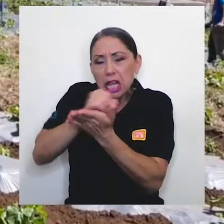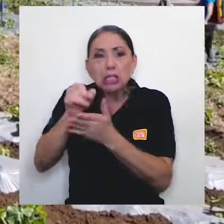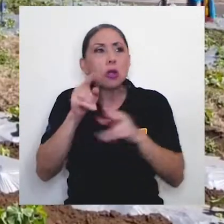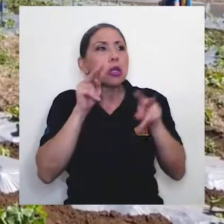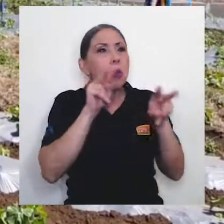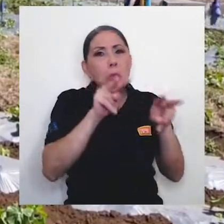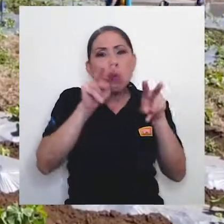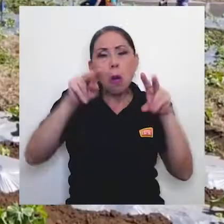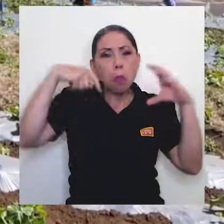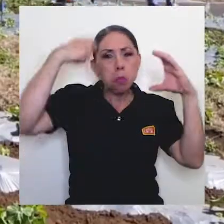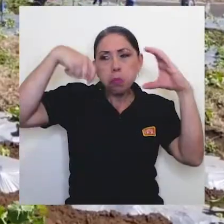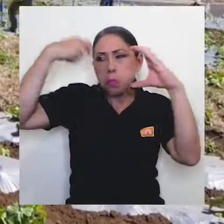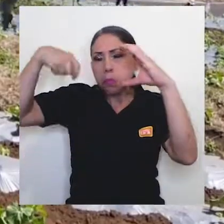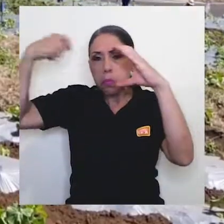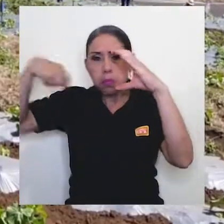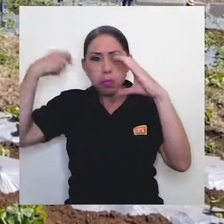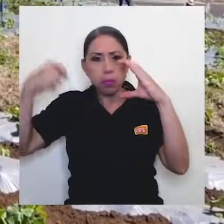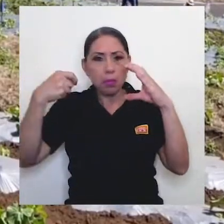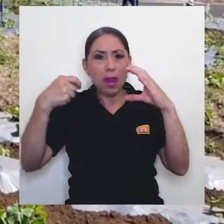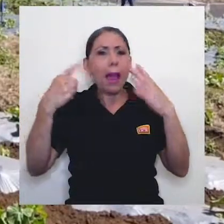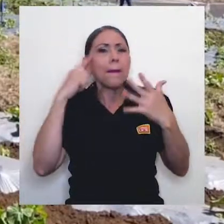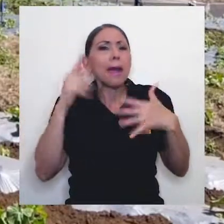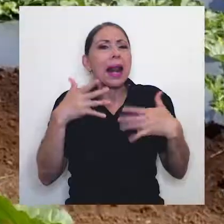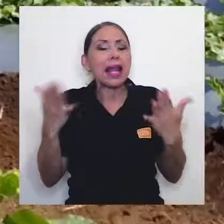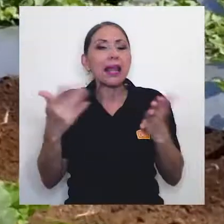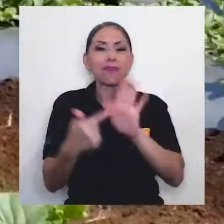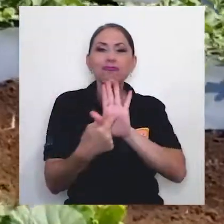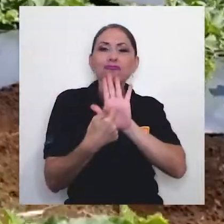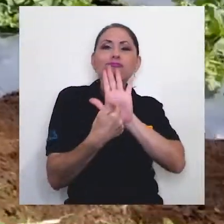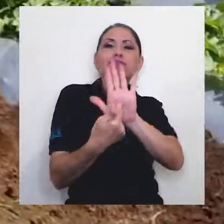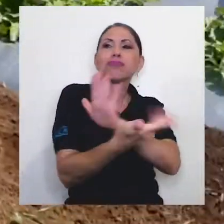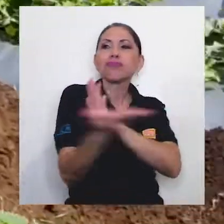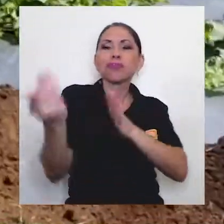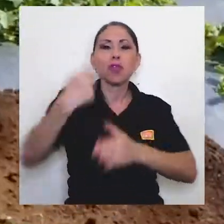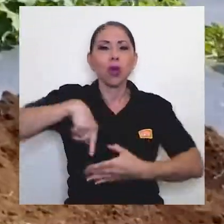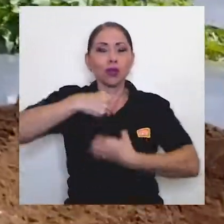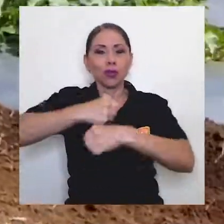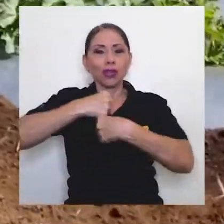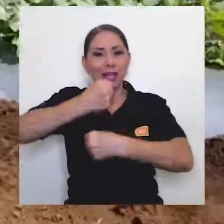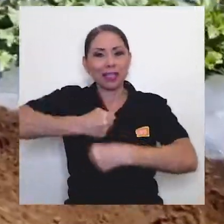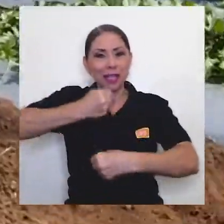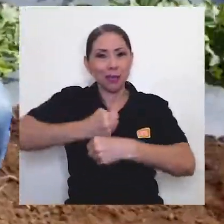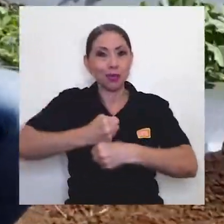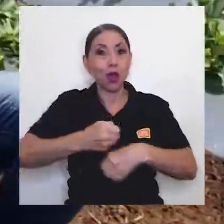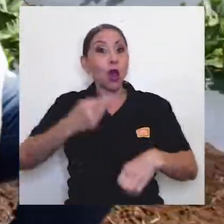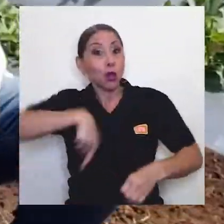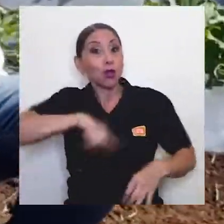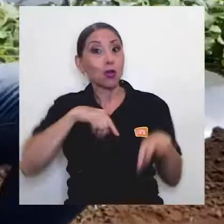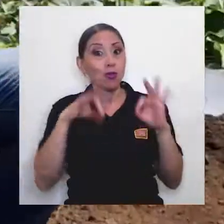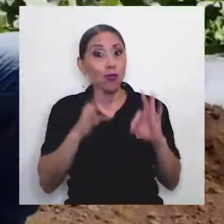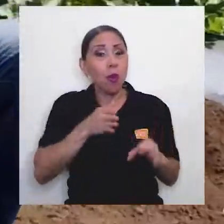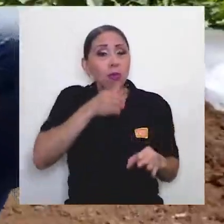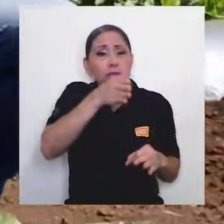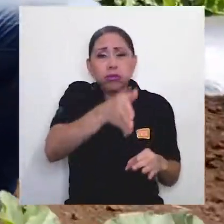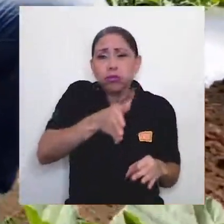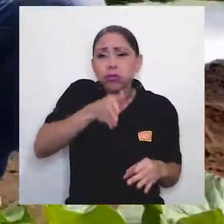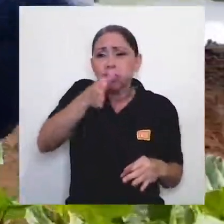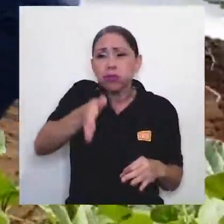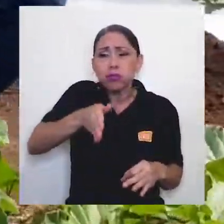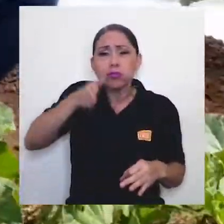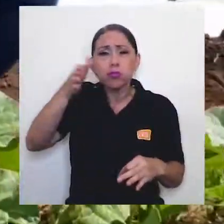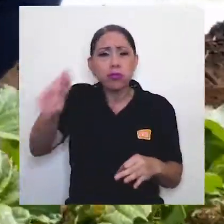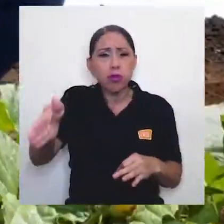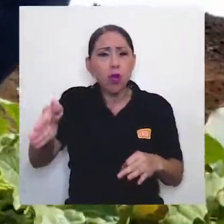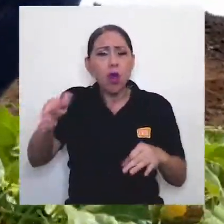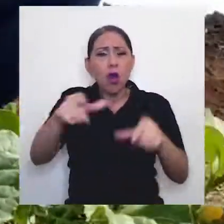principal es dar a conocer lo que hacemos. Tenemos la dicha de poder visitar zonas rurales, lugares muy bonitos, hacer el trabajo